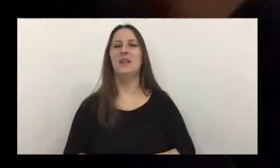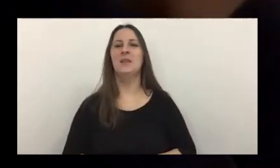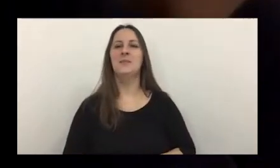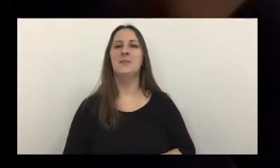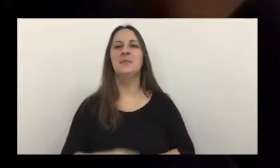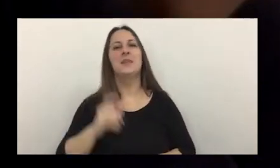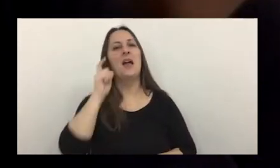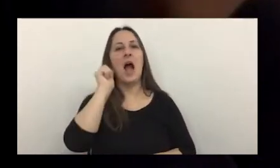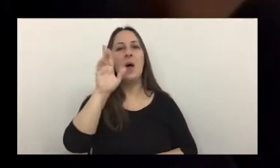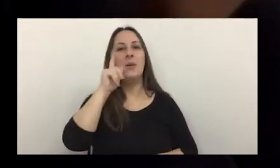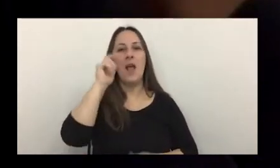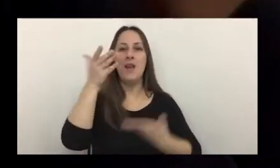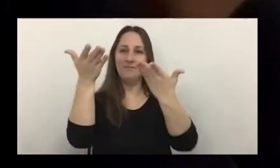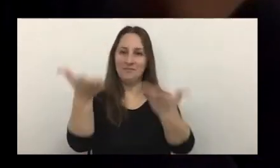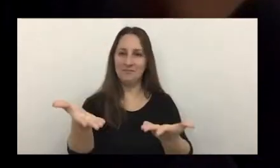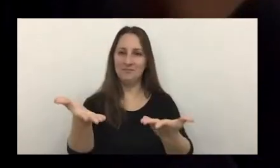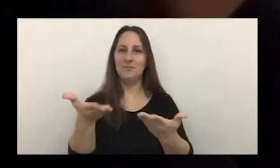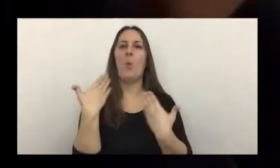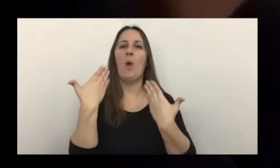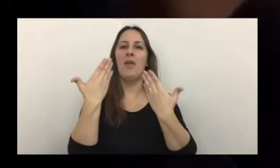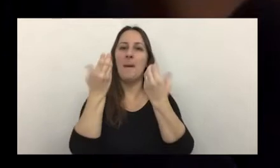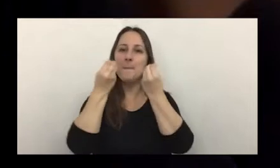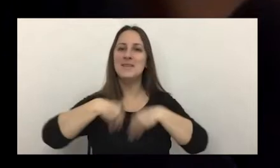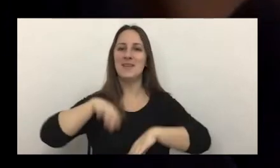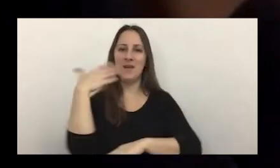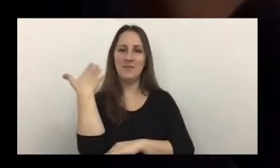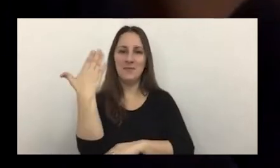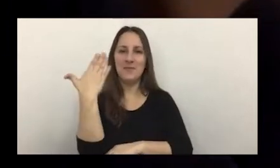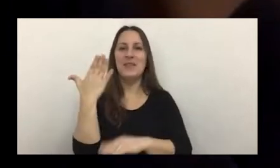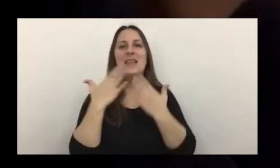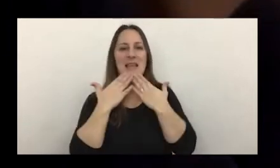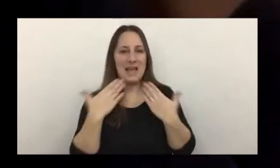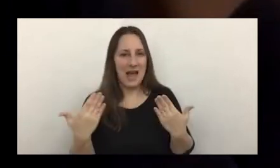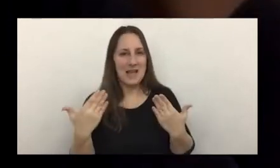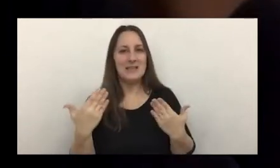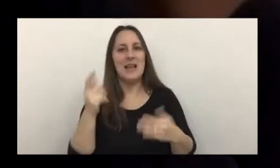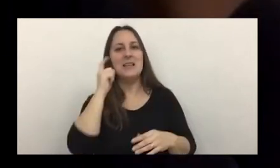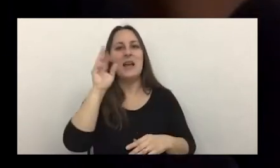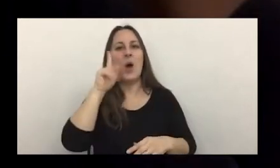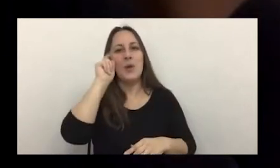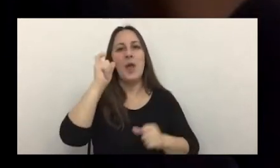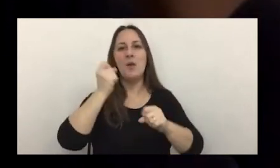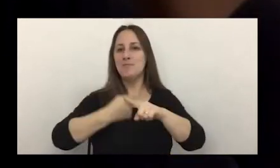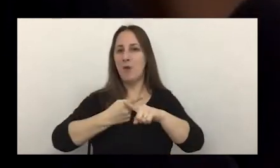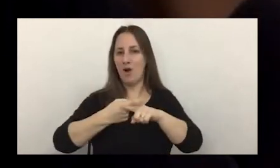también te damos la palabra a vos y agradecerte nuevamente que también nos acompañes